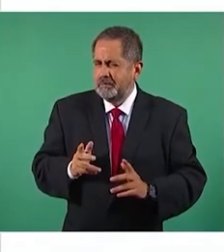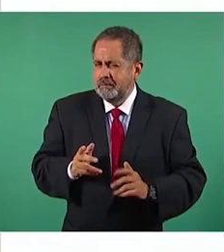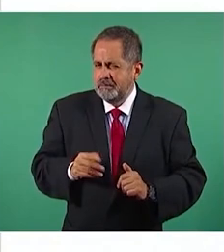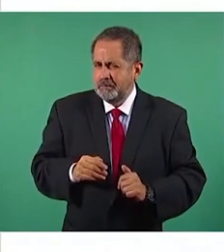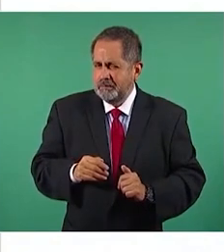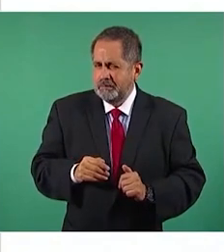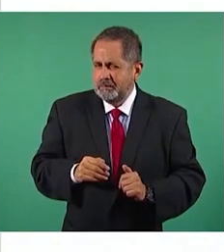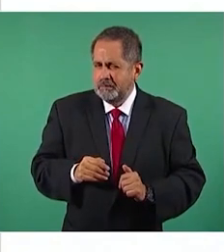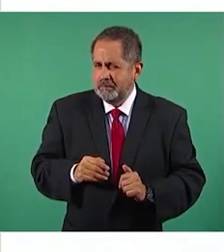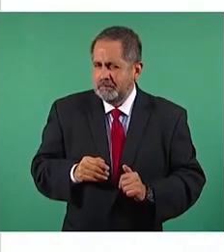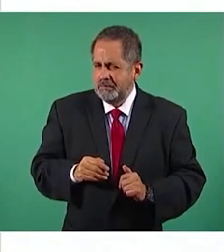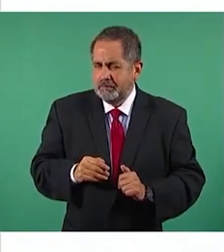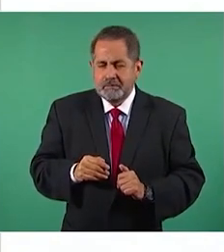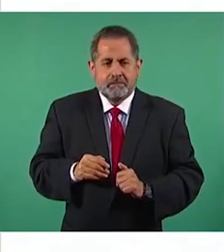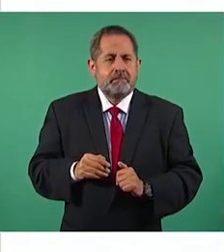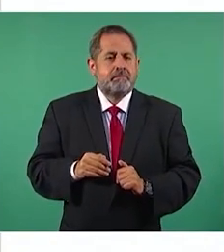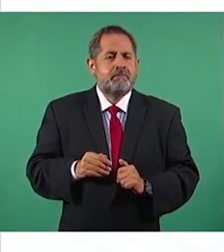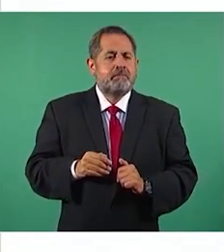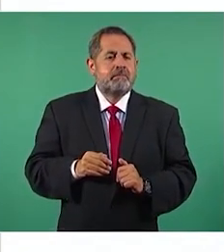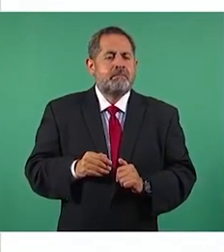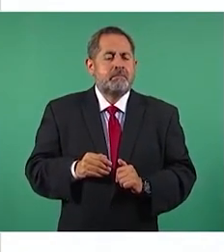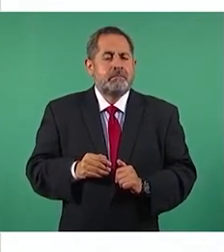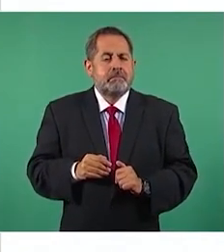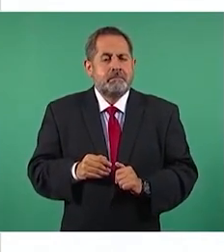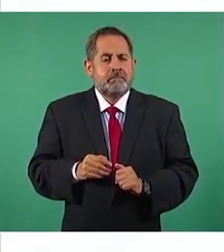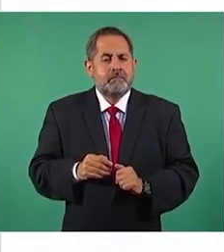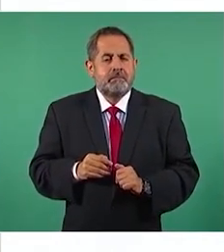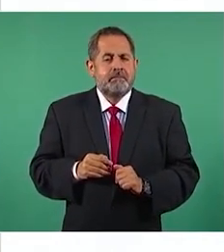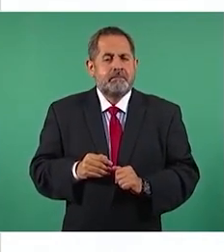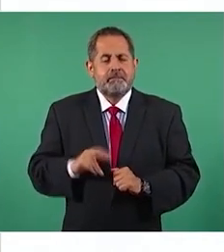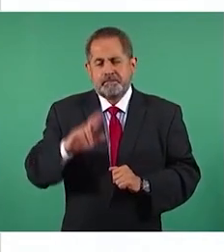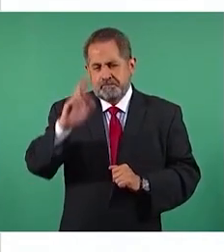se acuerdan este cuando